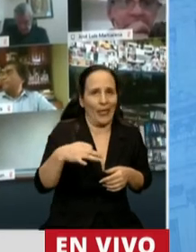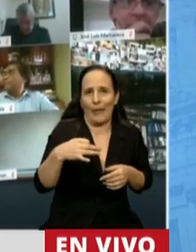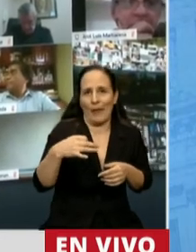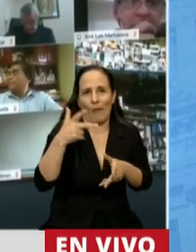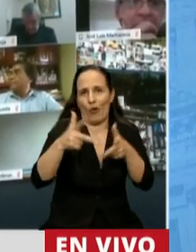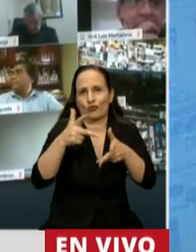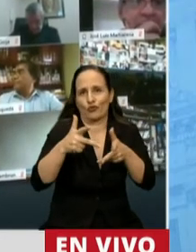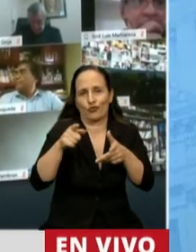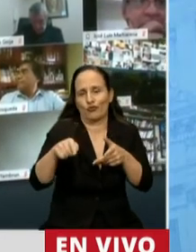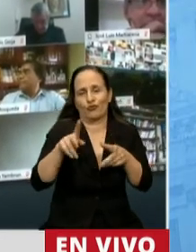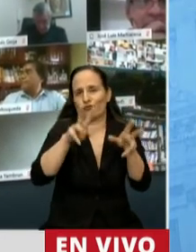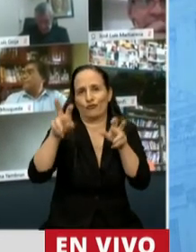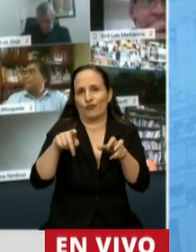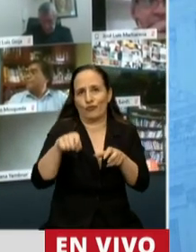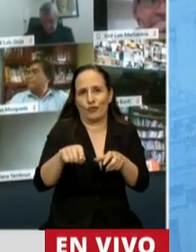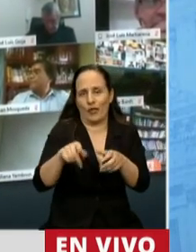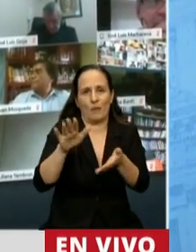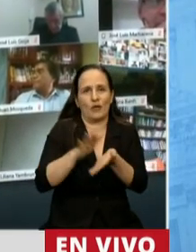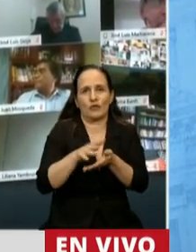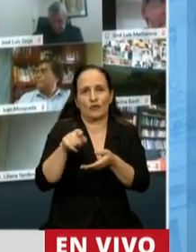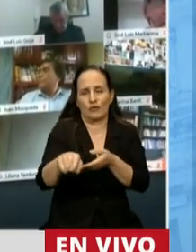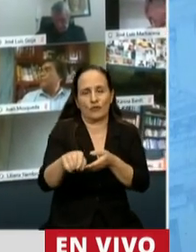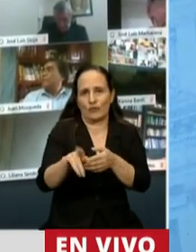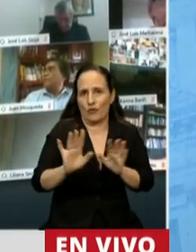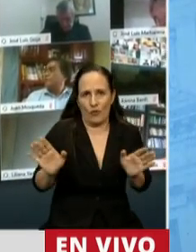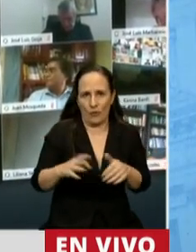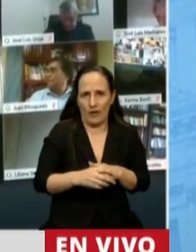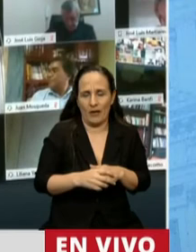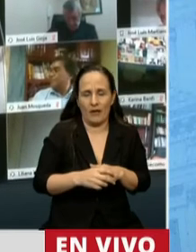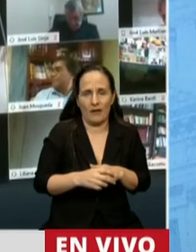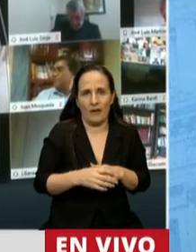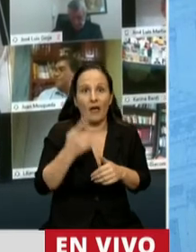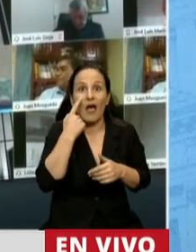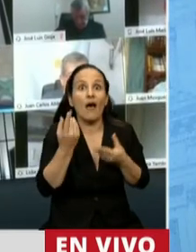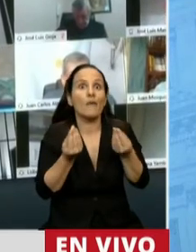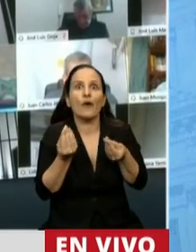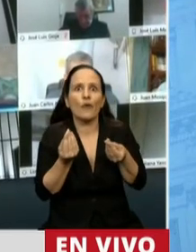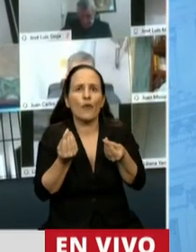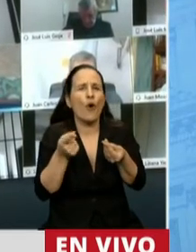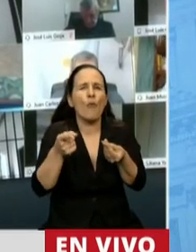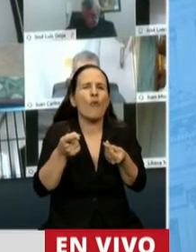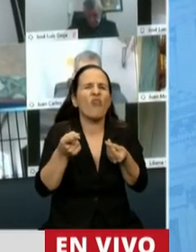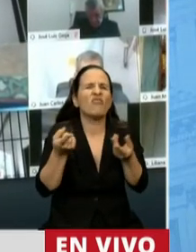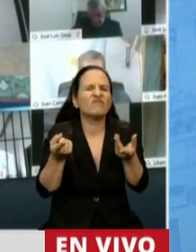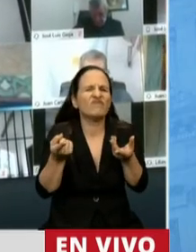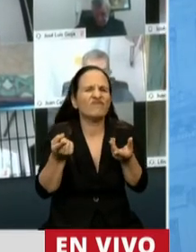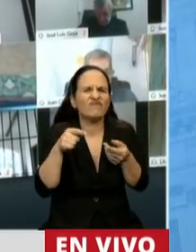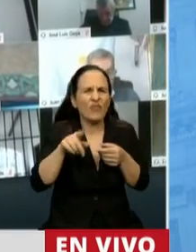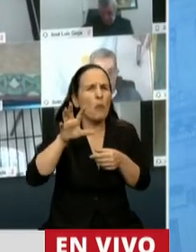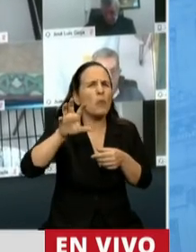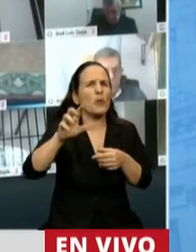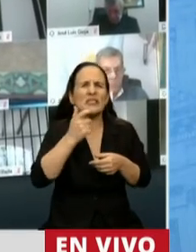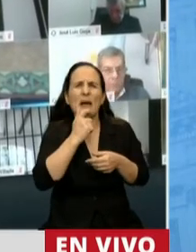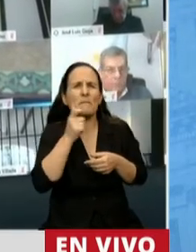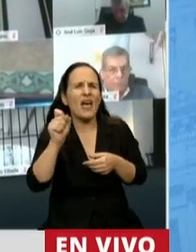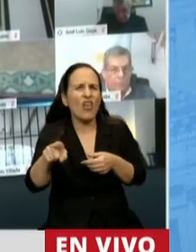tratar esa emisión en particular y ver cuál es el verdadero objeto que hoy la provincia de